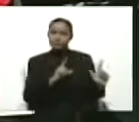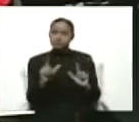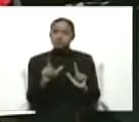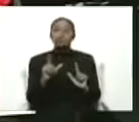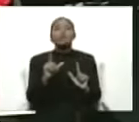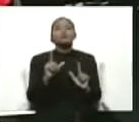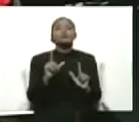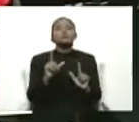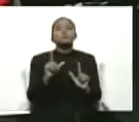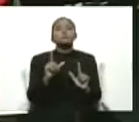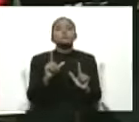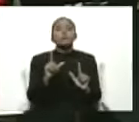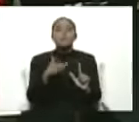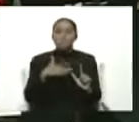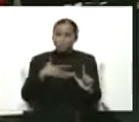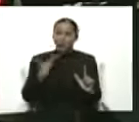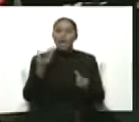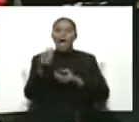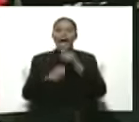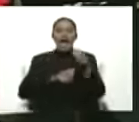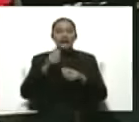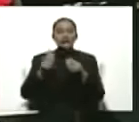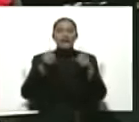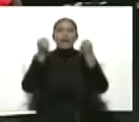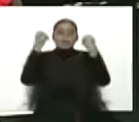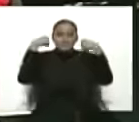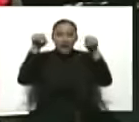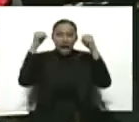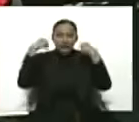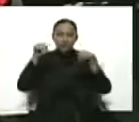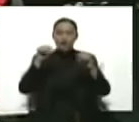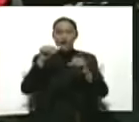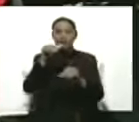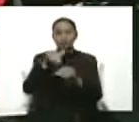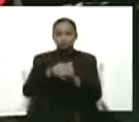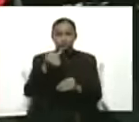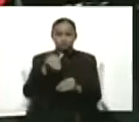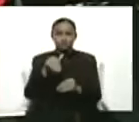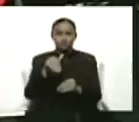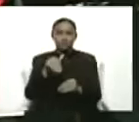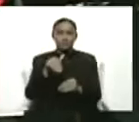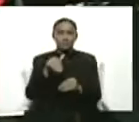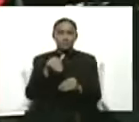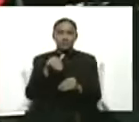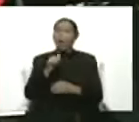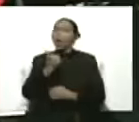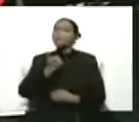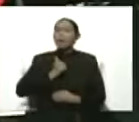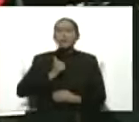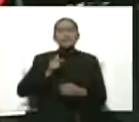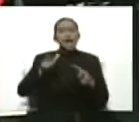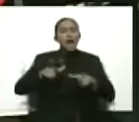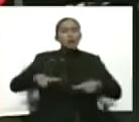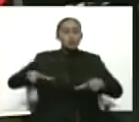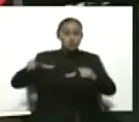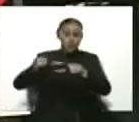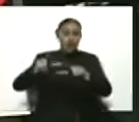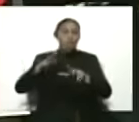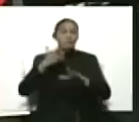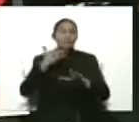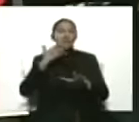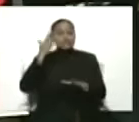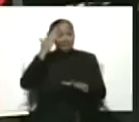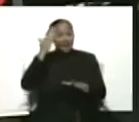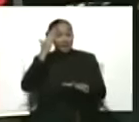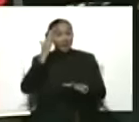su simulacro, ¿no?, en cualquiera. No tiene que ser en el centro de votación donde ustedes votan. Esto